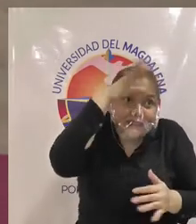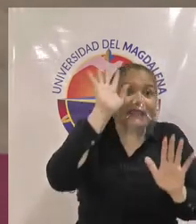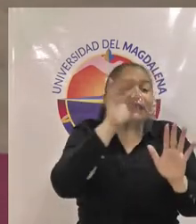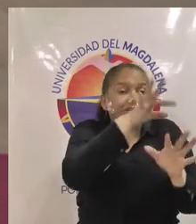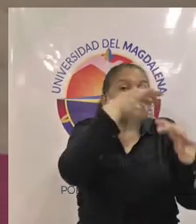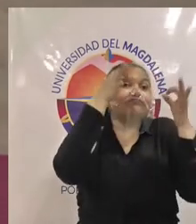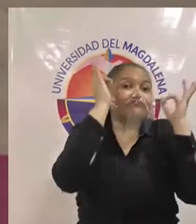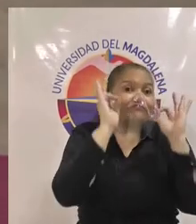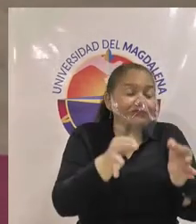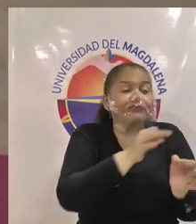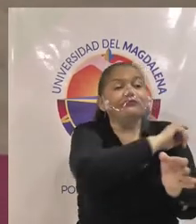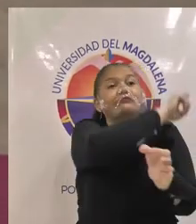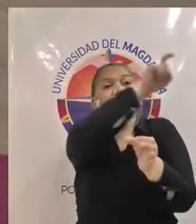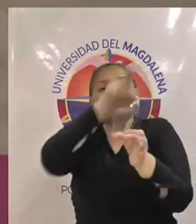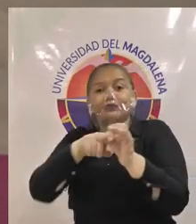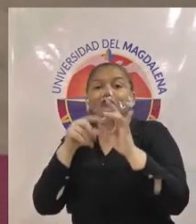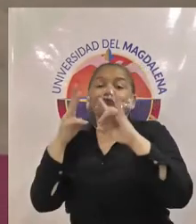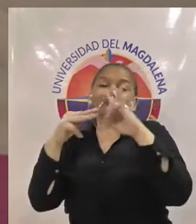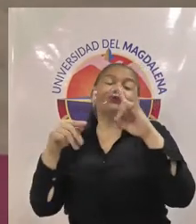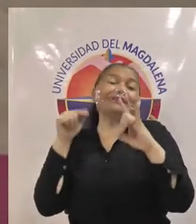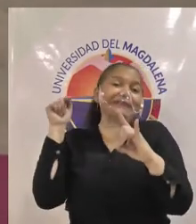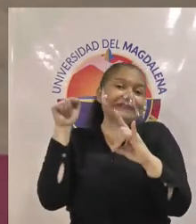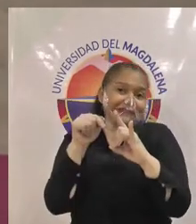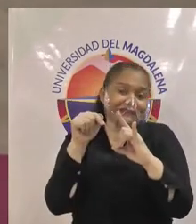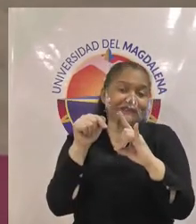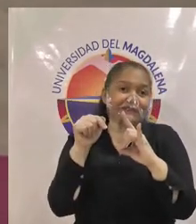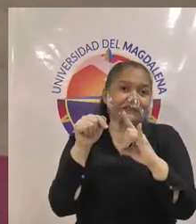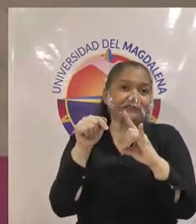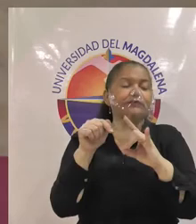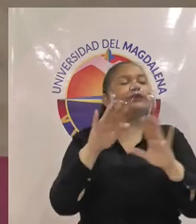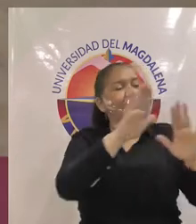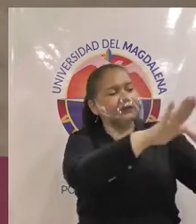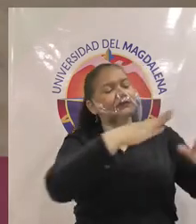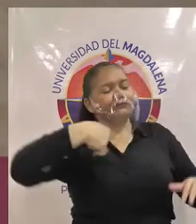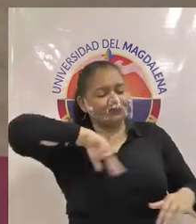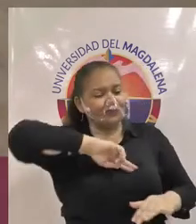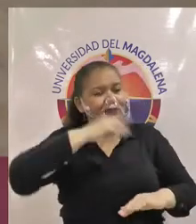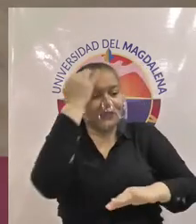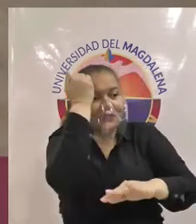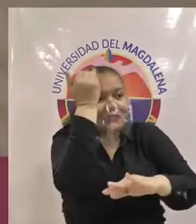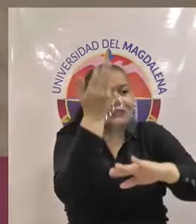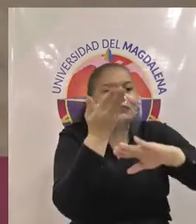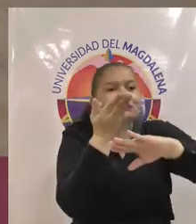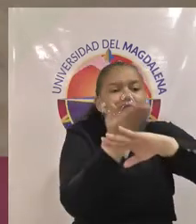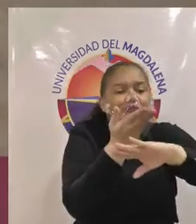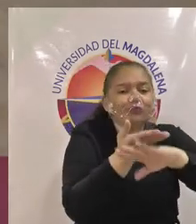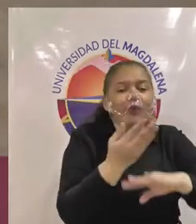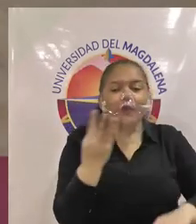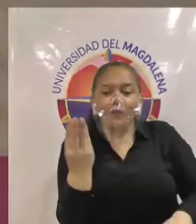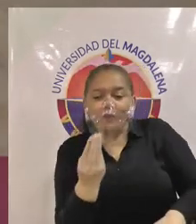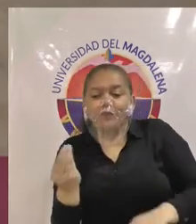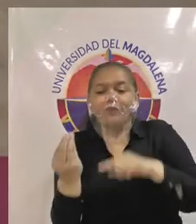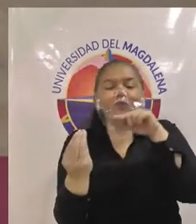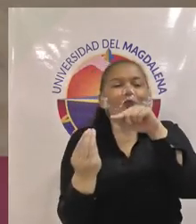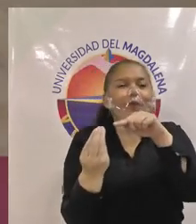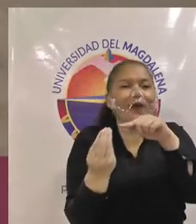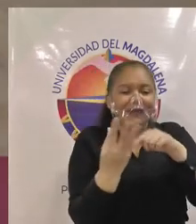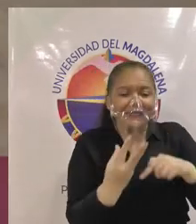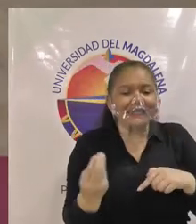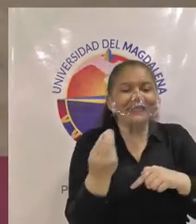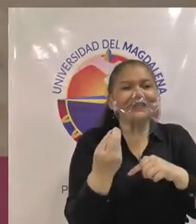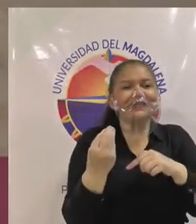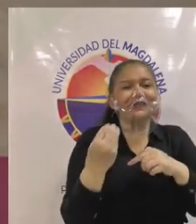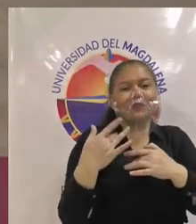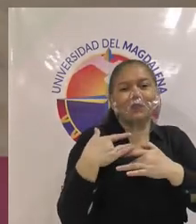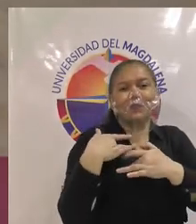en ese orden de ideas que vamos a proponer dentro de la investigación pues crear el voluntariado investigativo en la